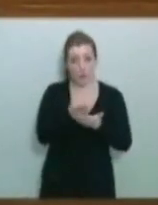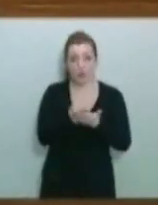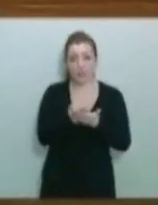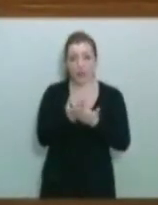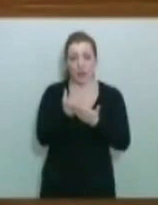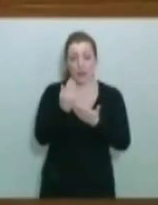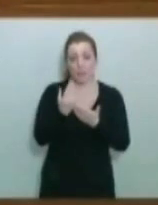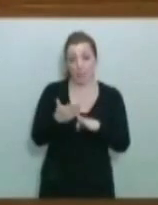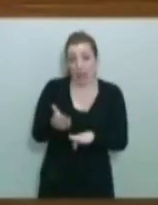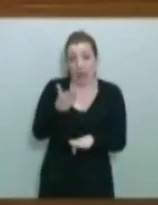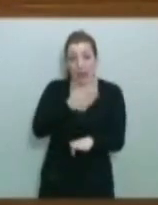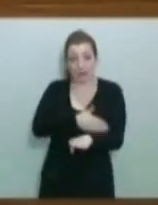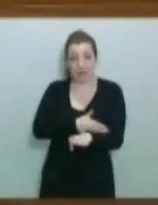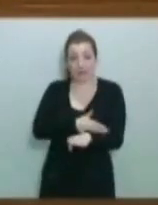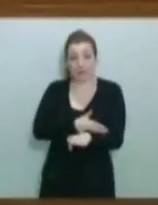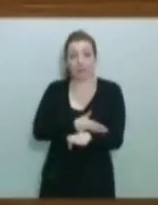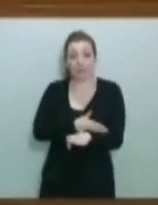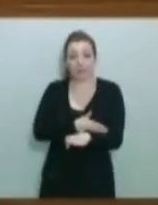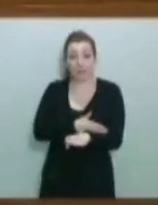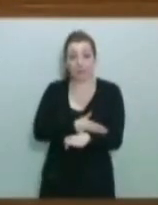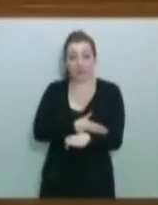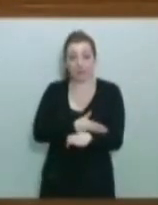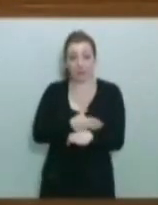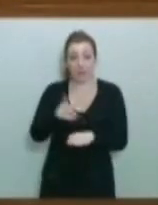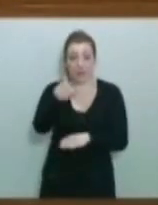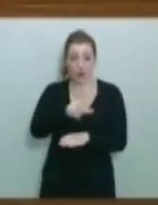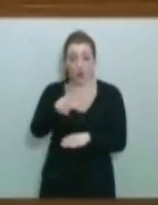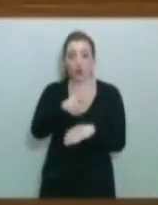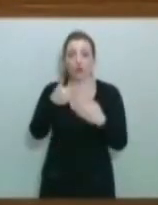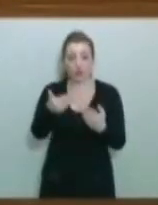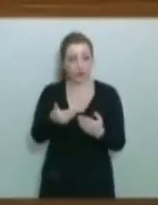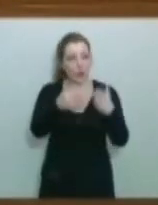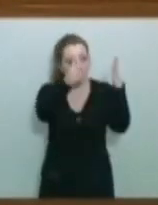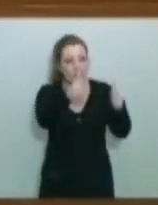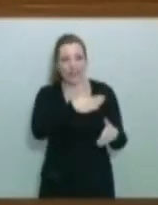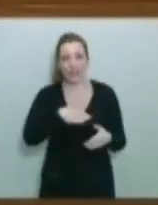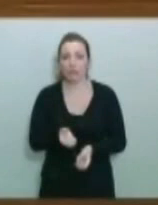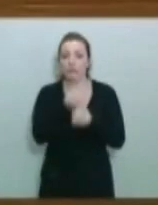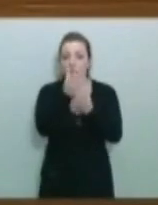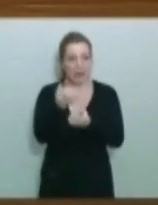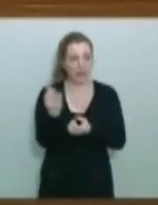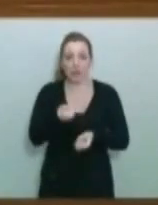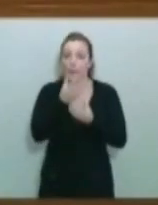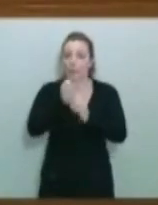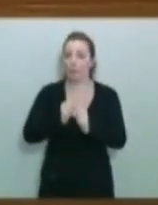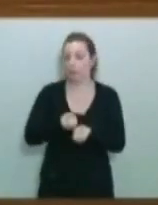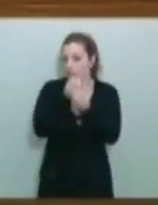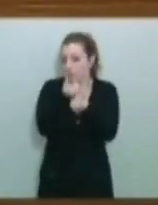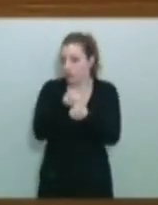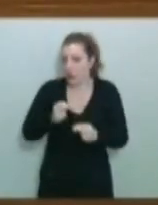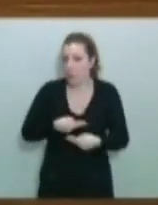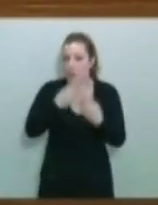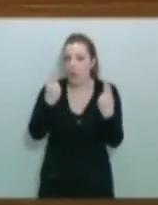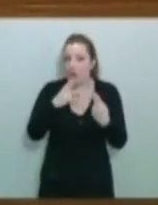periodo de sesiones. Bueno, muy bien, yo creo que lo que usted querrá decir es que se hagan públicos una vez que esas comisiones hayan